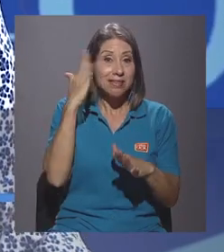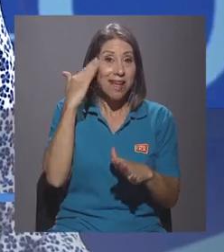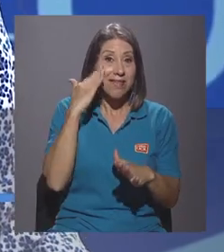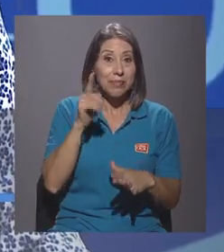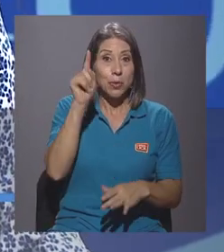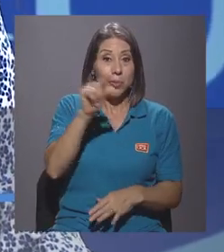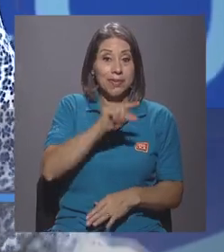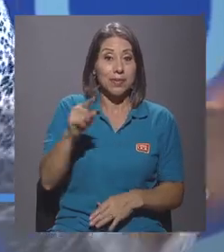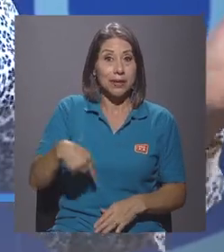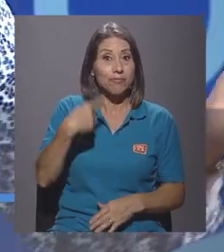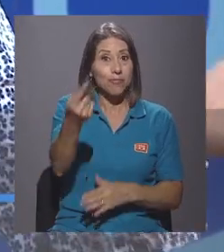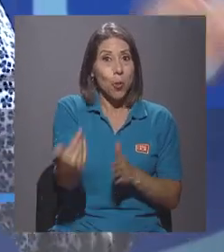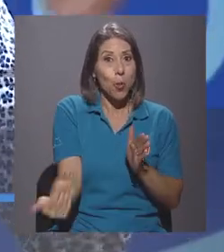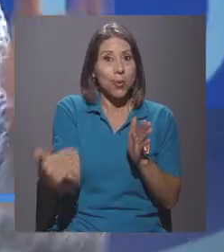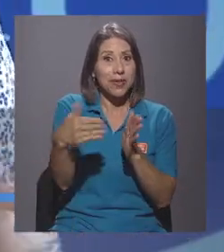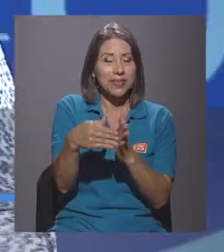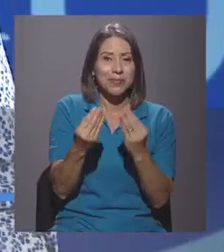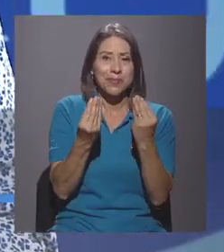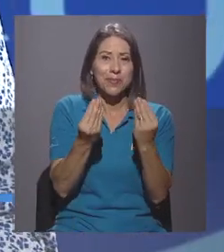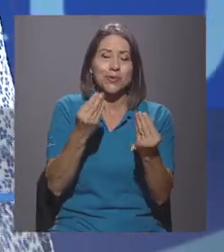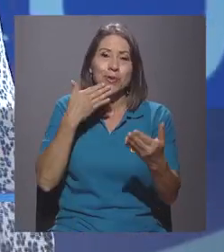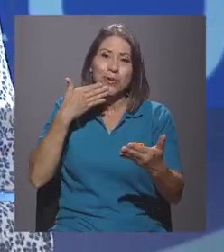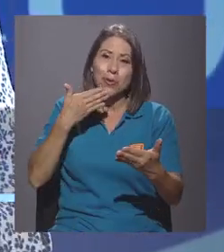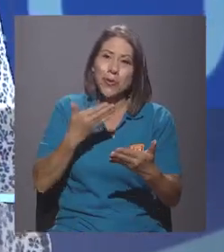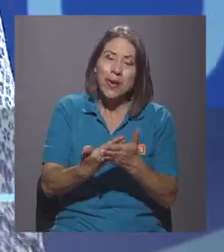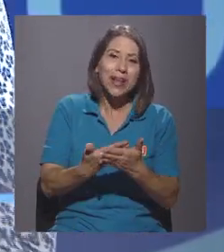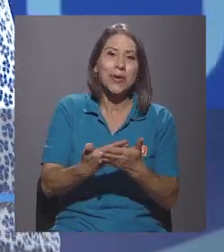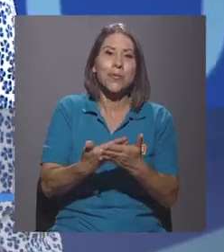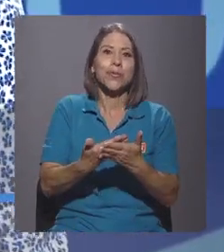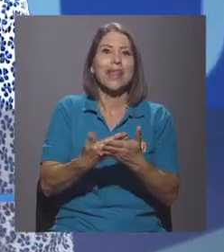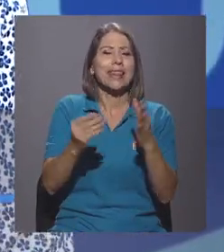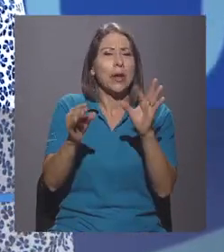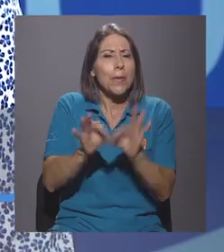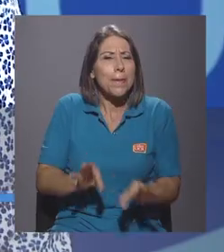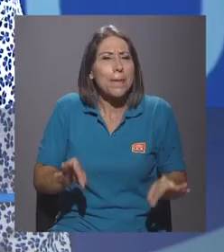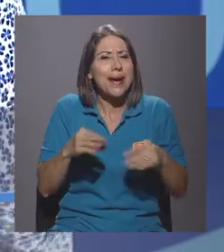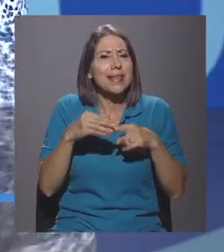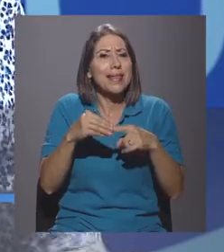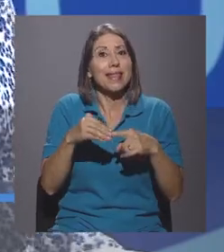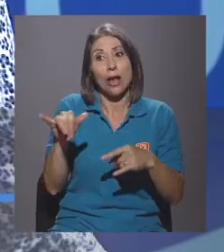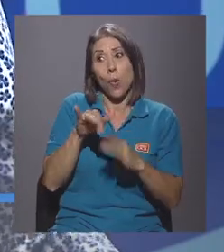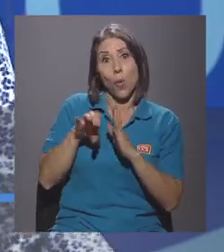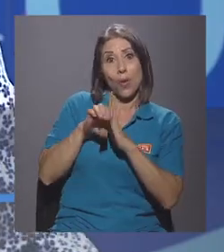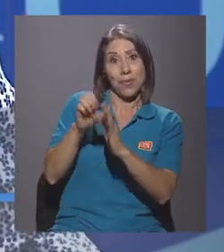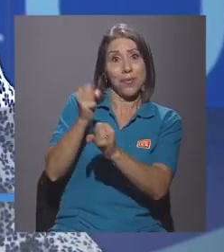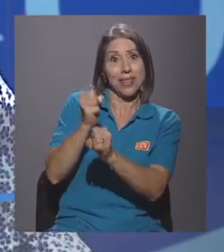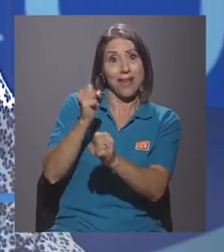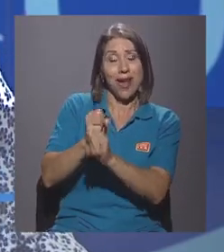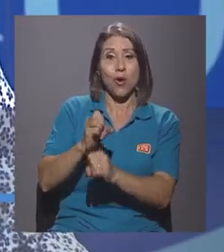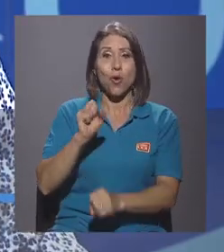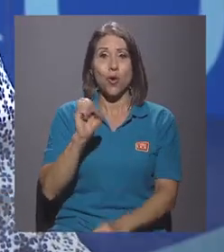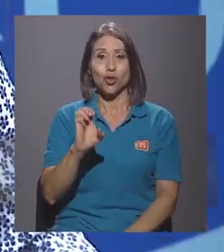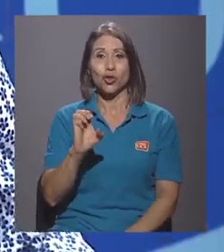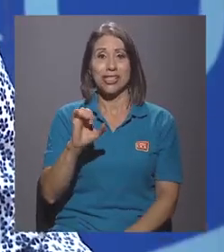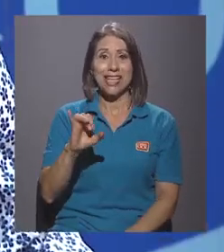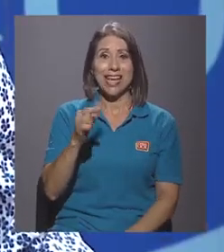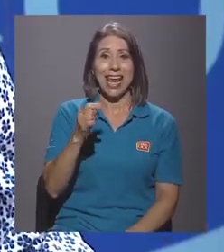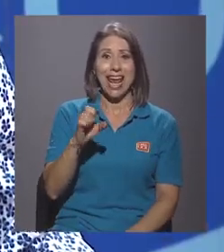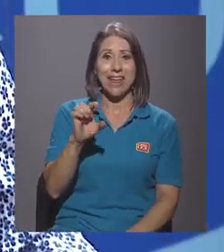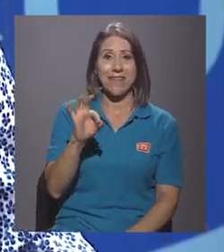Ya saben, los espero a la vuelta de una semana, con mucho de lo bueno, de lo pertinente como el trabajo del CIEFI que se hace en la